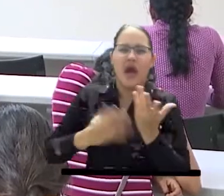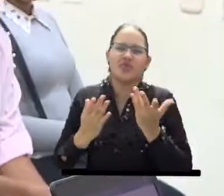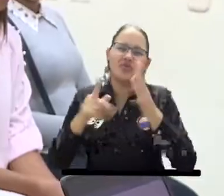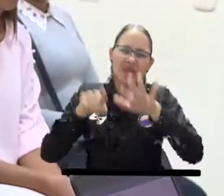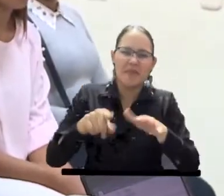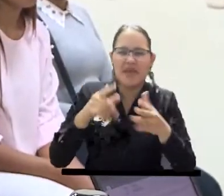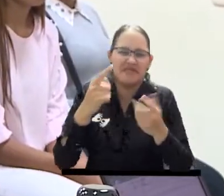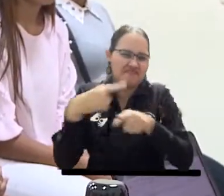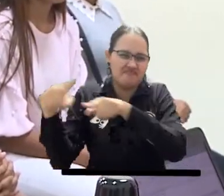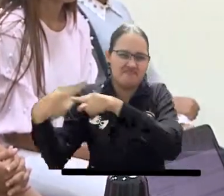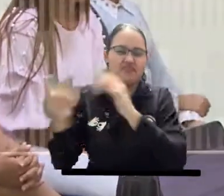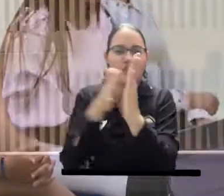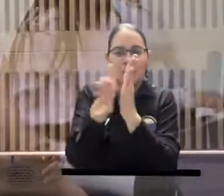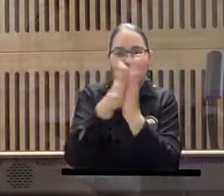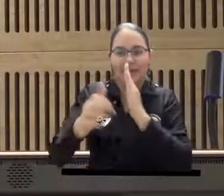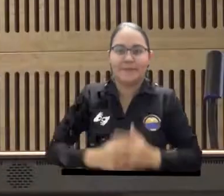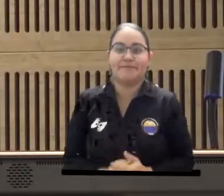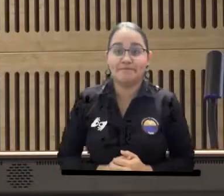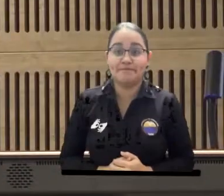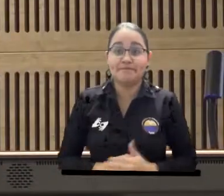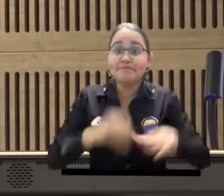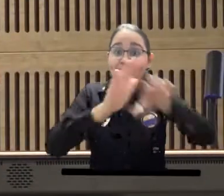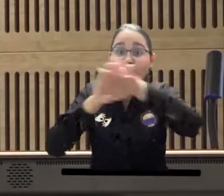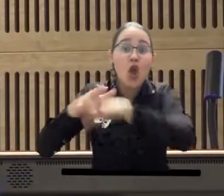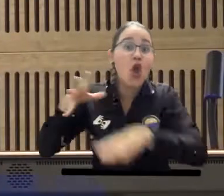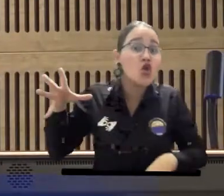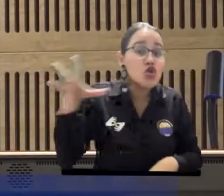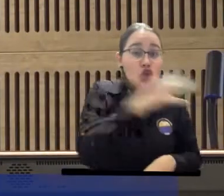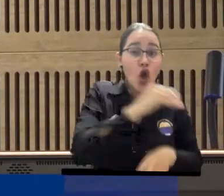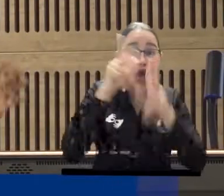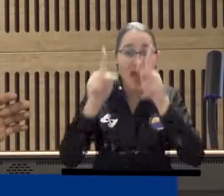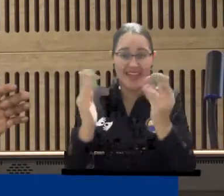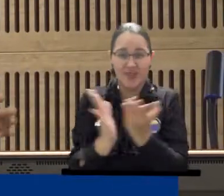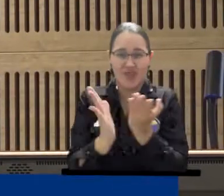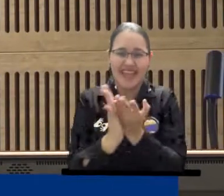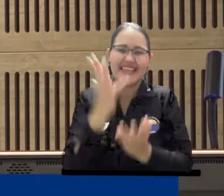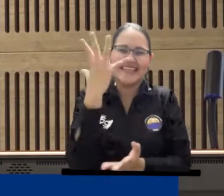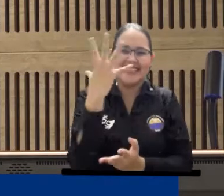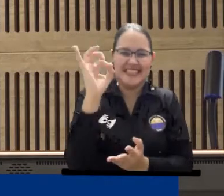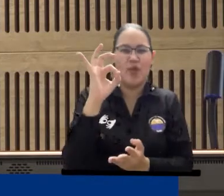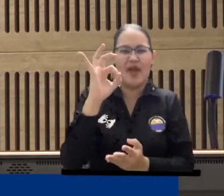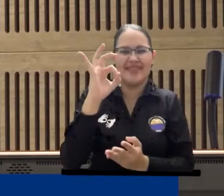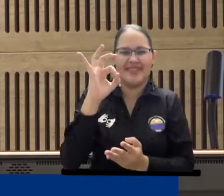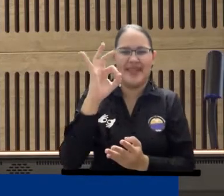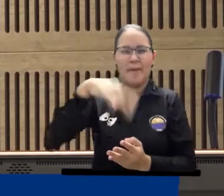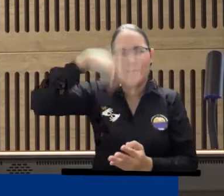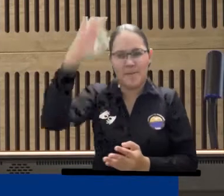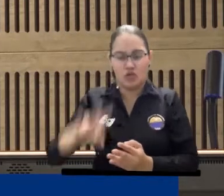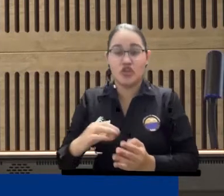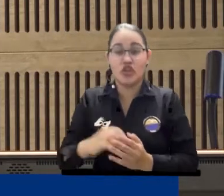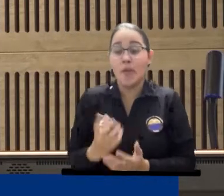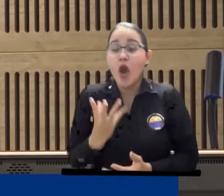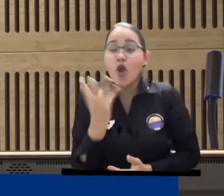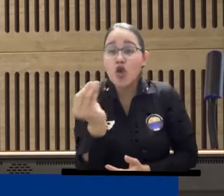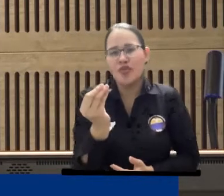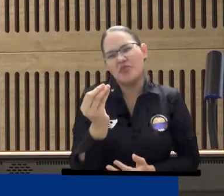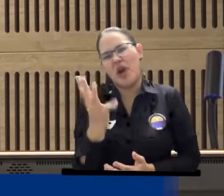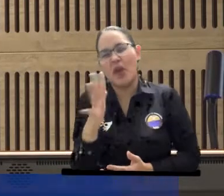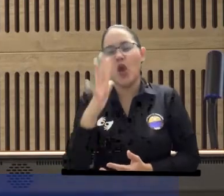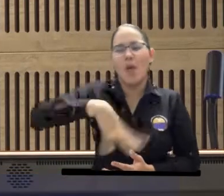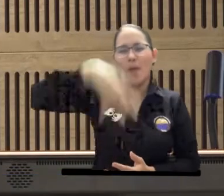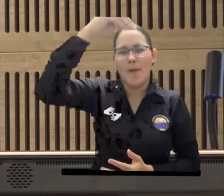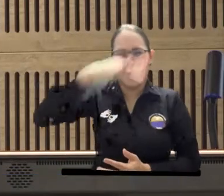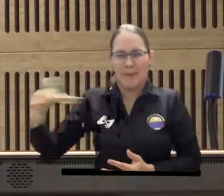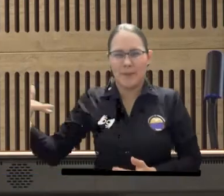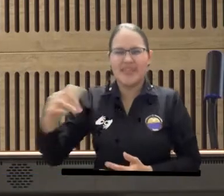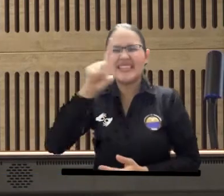periodo 2022. Lo que recordemos hoy, todos los estudiantes tienen por lo menos el 50%, el 65% ya, todos los estudiantes del